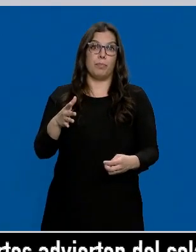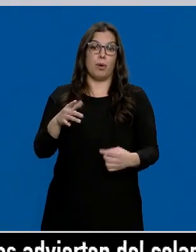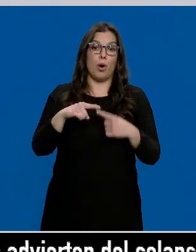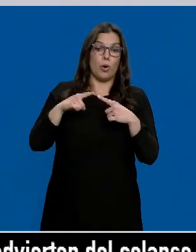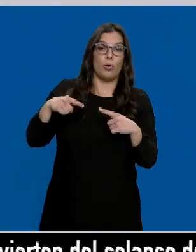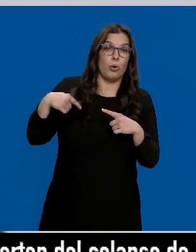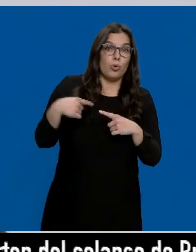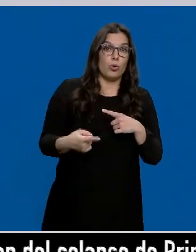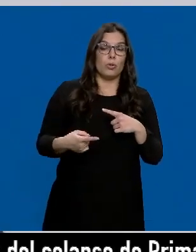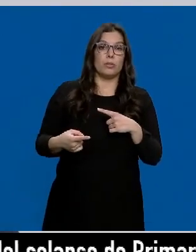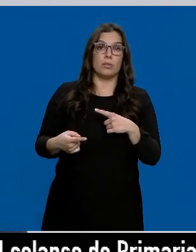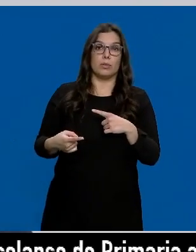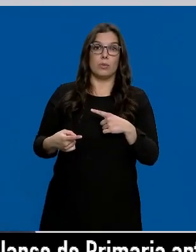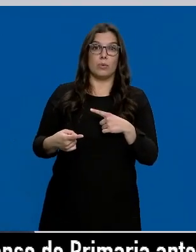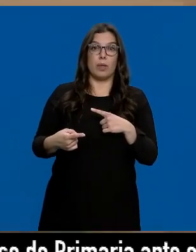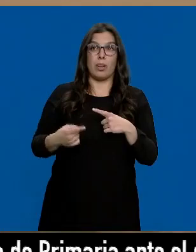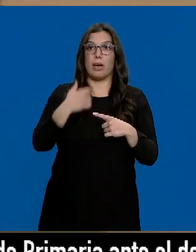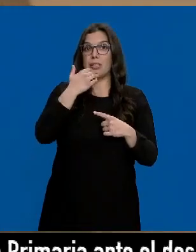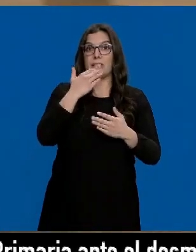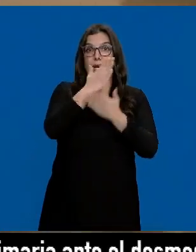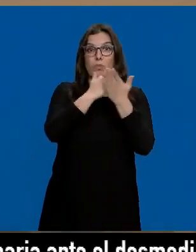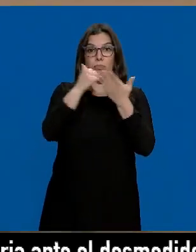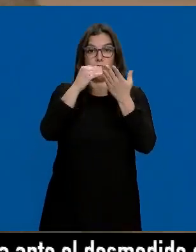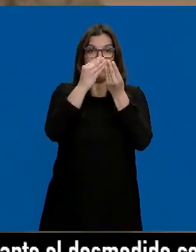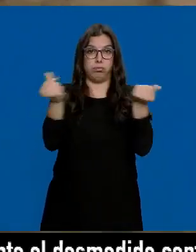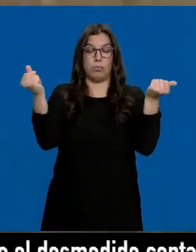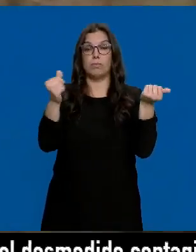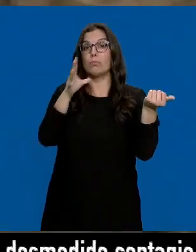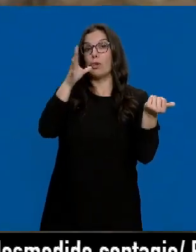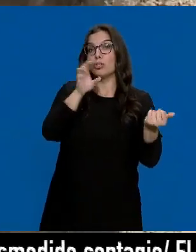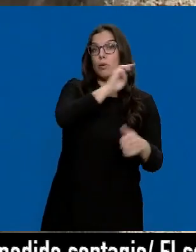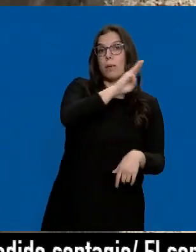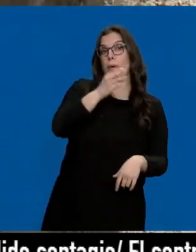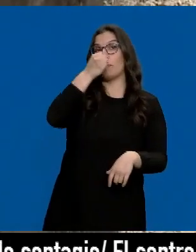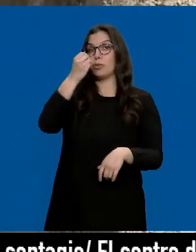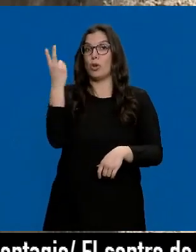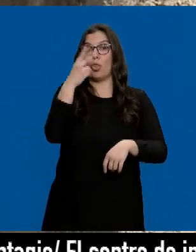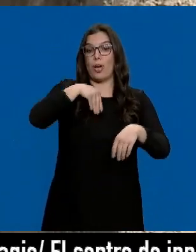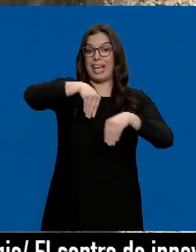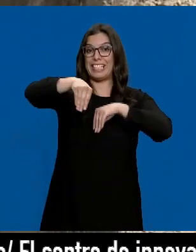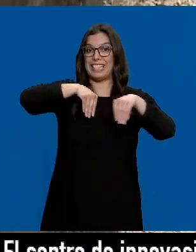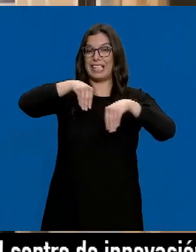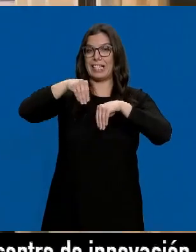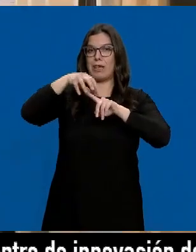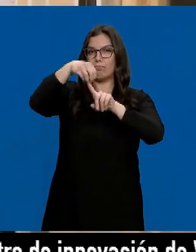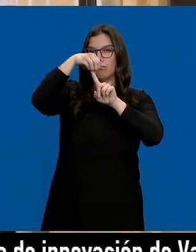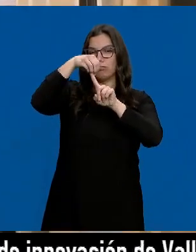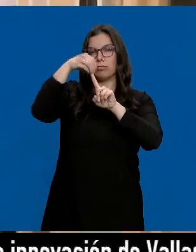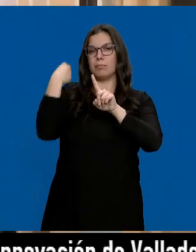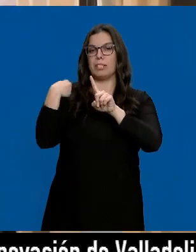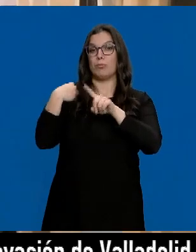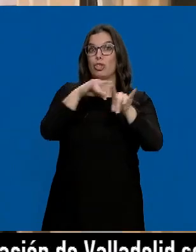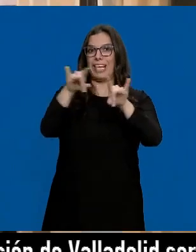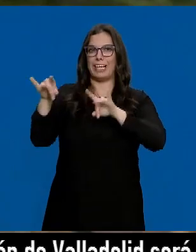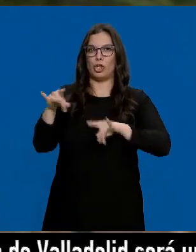la existencia casi de la comunidad. Por eso la estrategia de PP y PSOE activa la clave territorial con más propuestas y